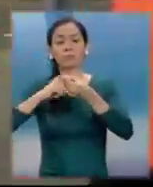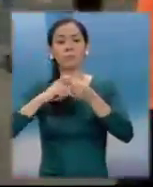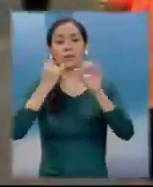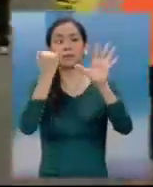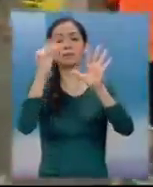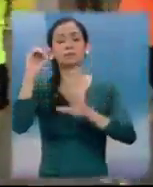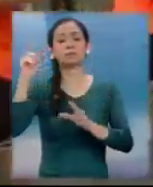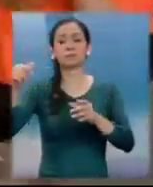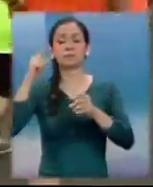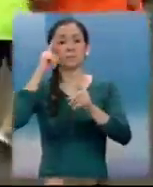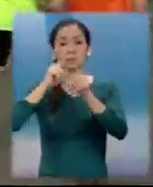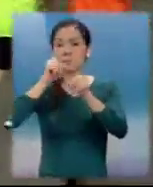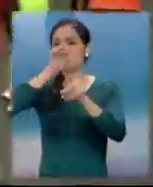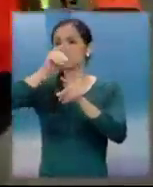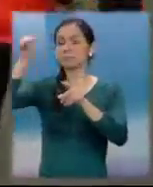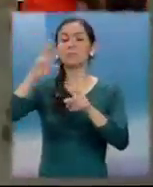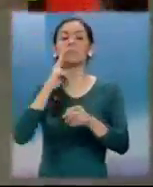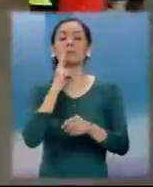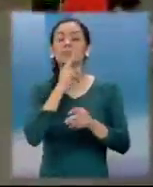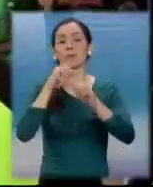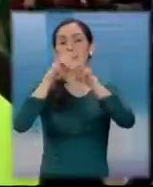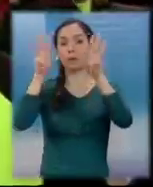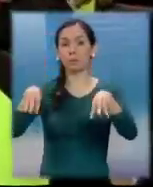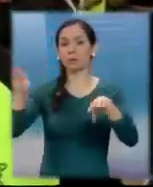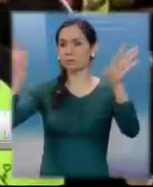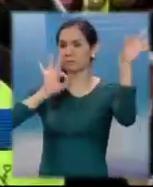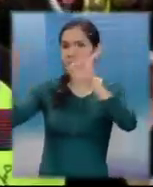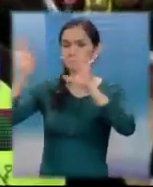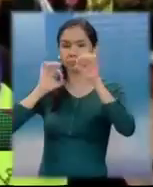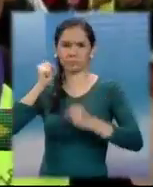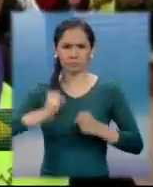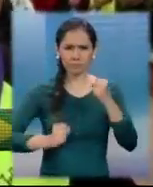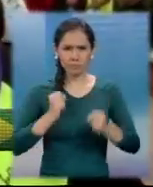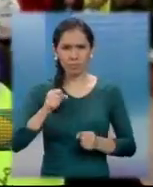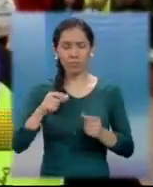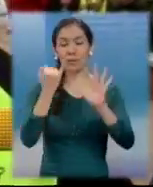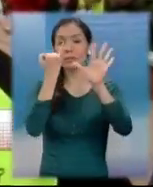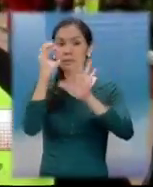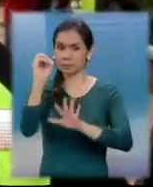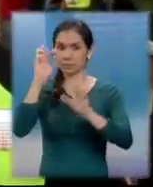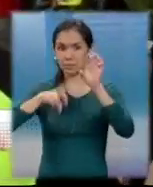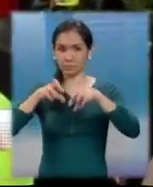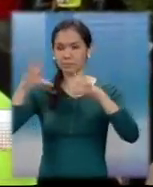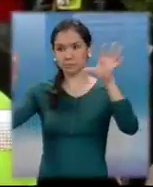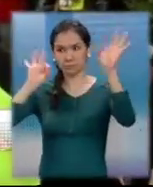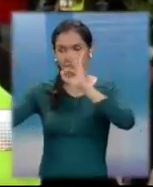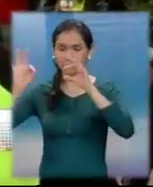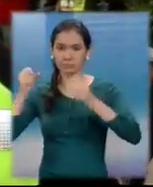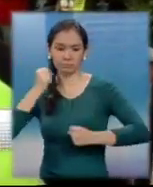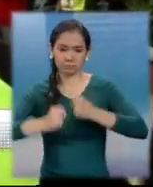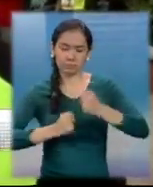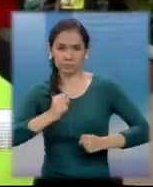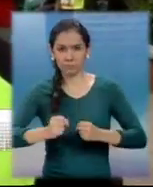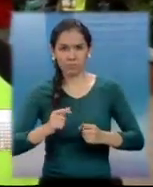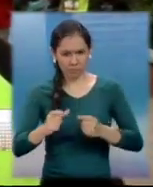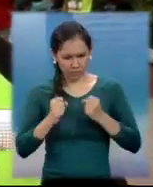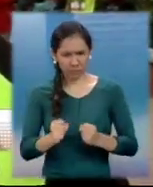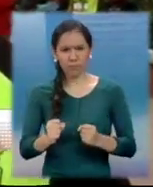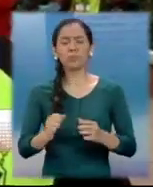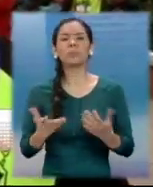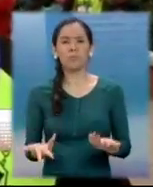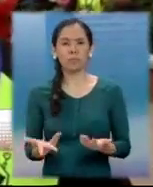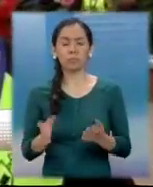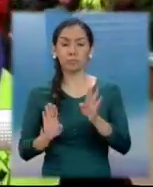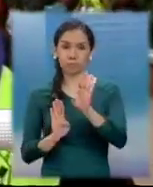atletas provenientes de los diferentes restaurantes del país. 60 colocamos este día. ¿Qué fue lo más difícil? Lo más difícil fue